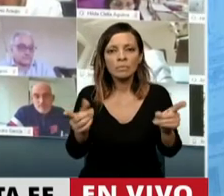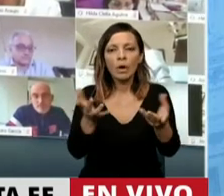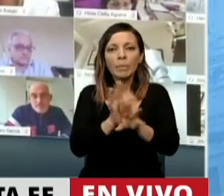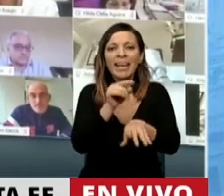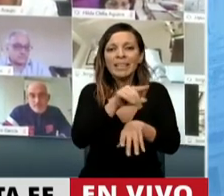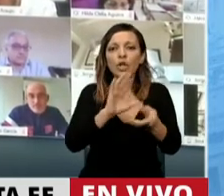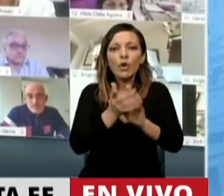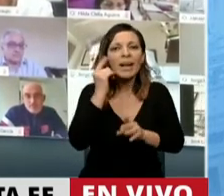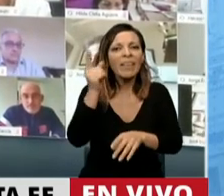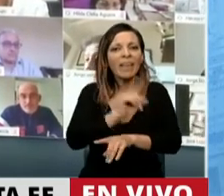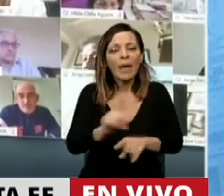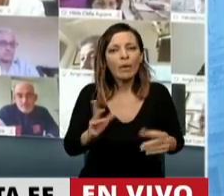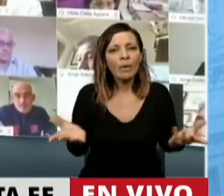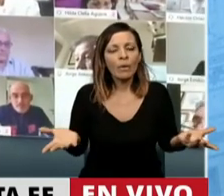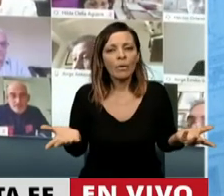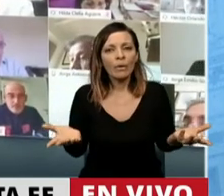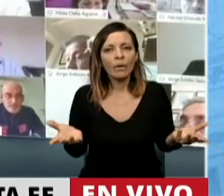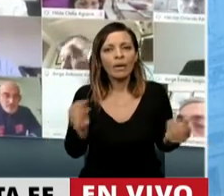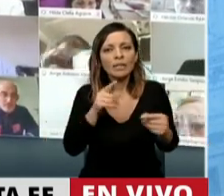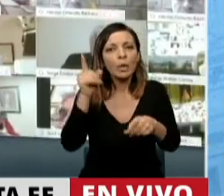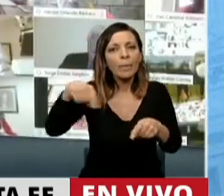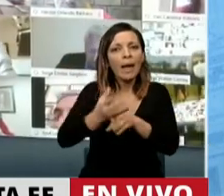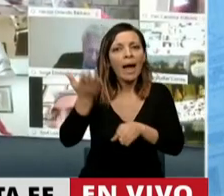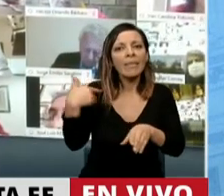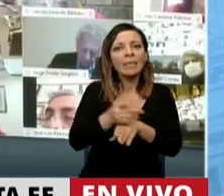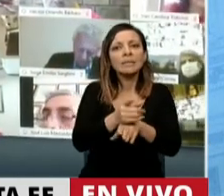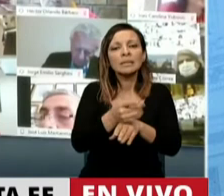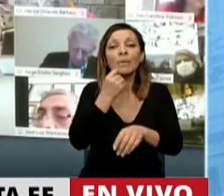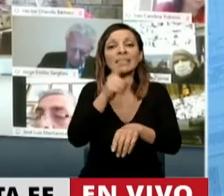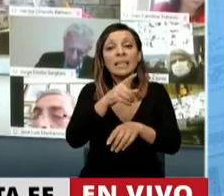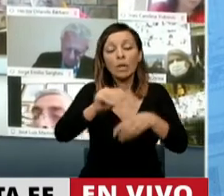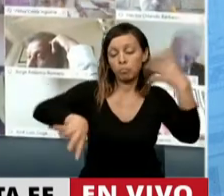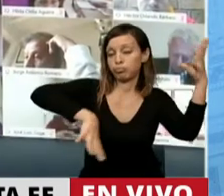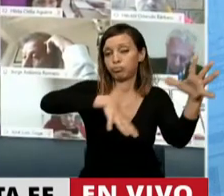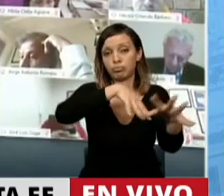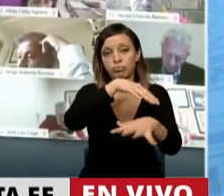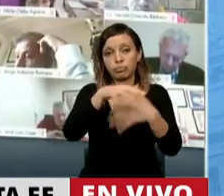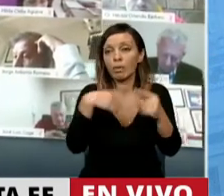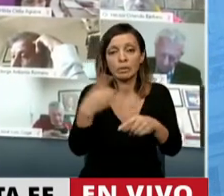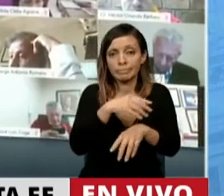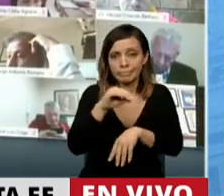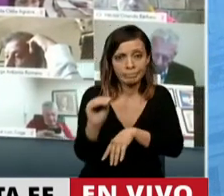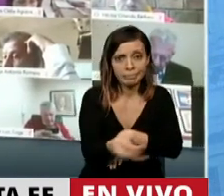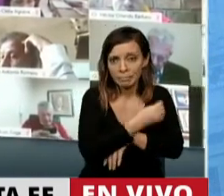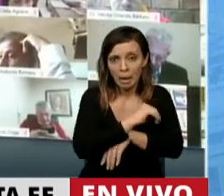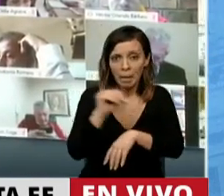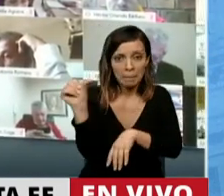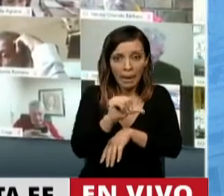ideológica, que es pre-ideológica y que si eso se descontrola vamos a perder todos.